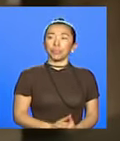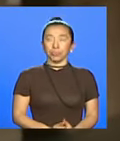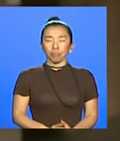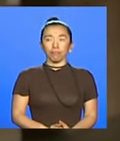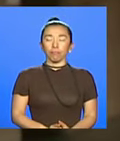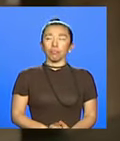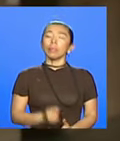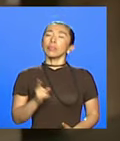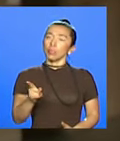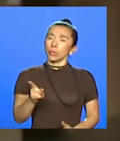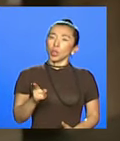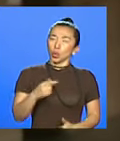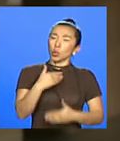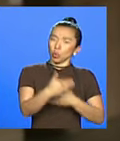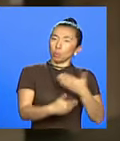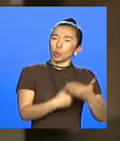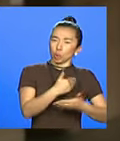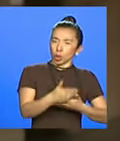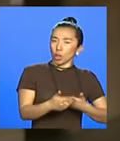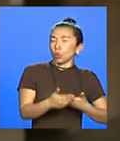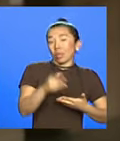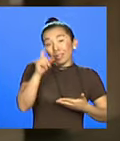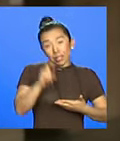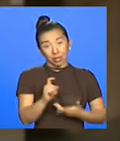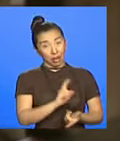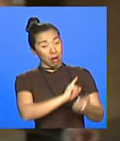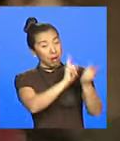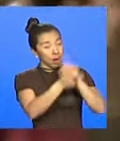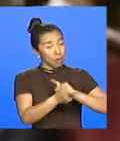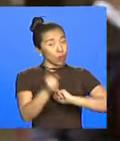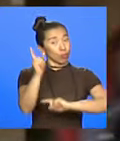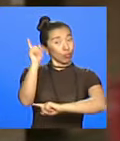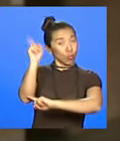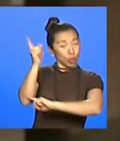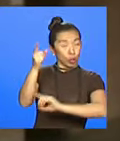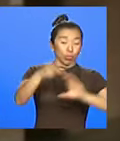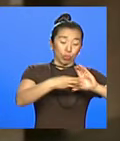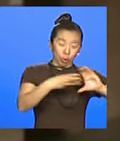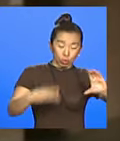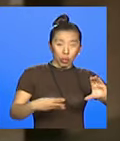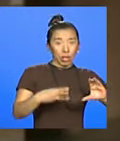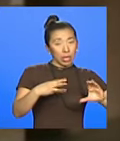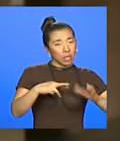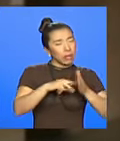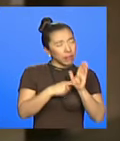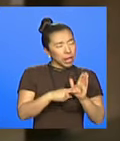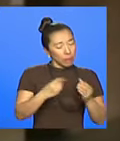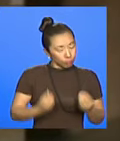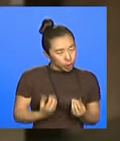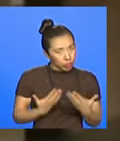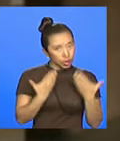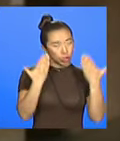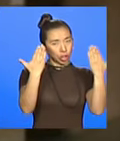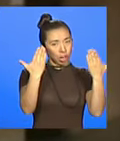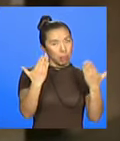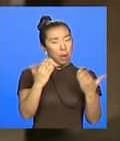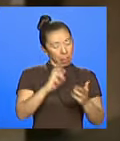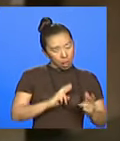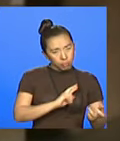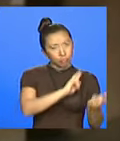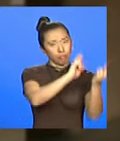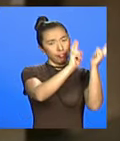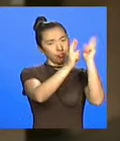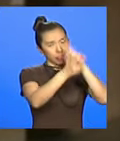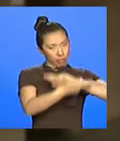nos debe llevar a hacer los cambios institucionales y políticos que garanticen realmente las reformas que se